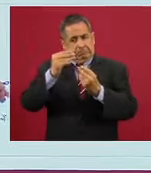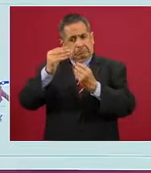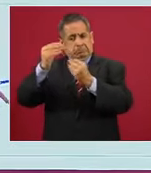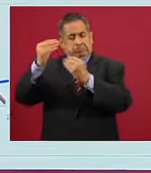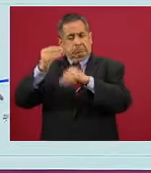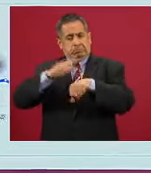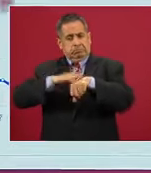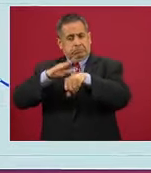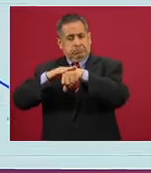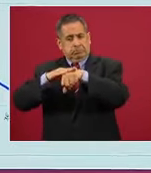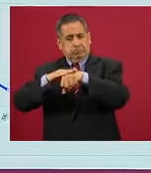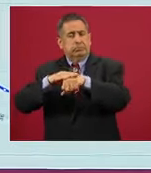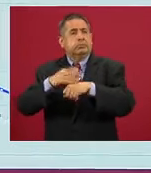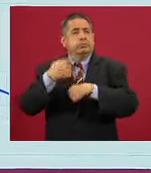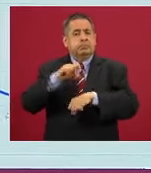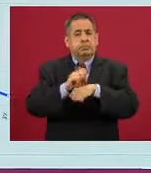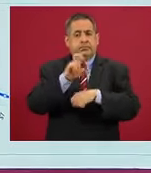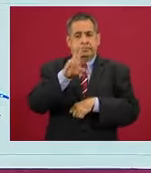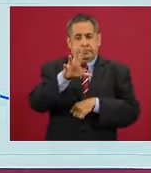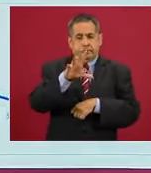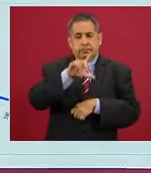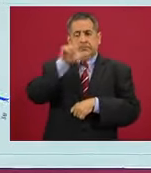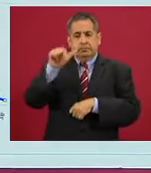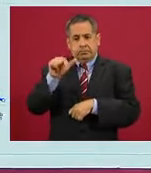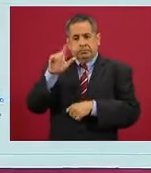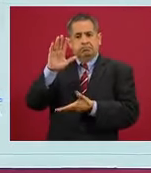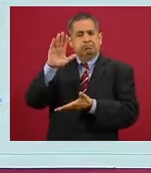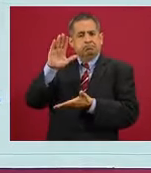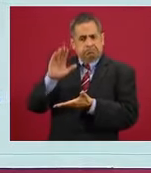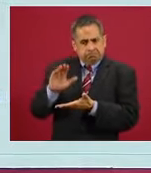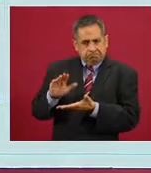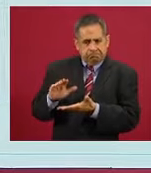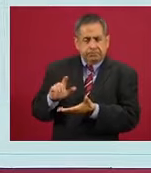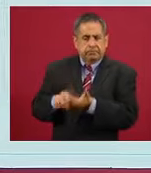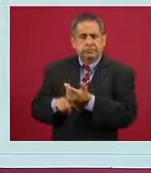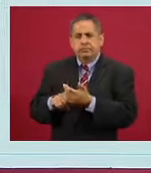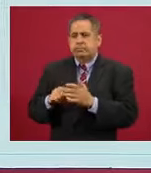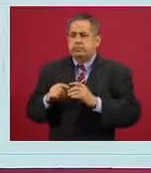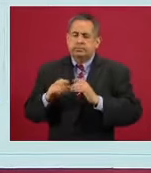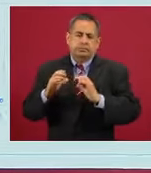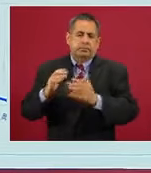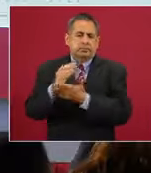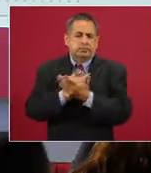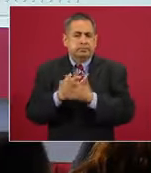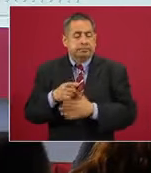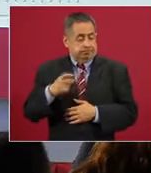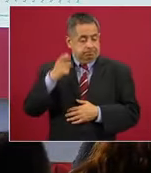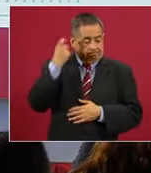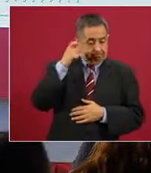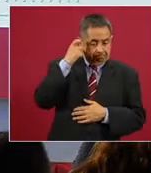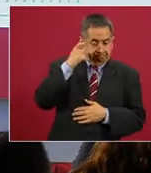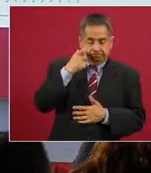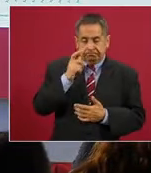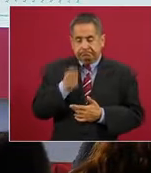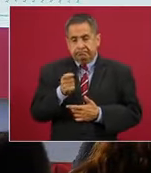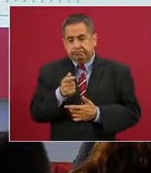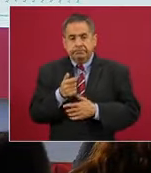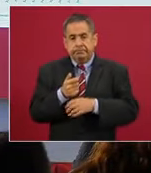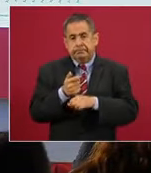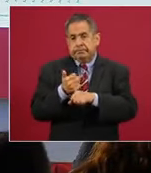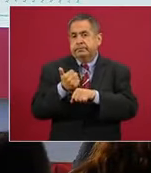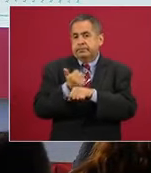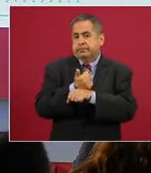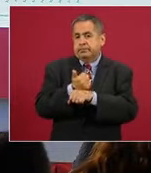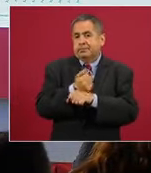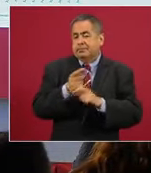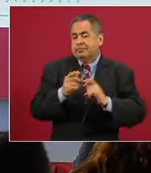la semana 35 y desde entonces ya tenemos algunas semanas de descenso, Querétaro pasa a amarillo, pero hay que tener mucho